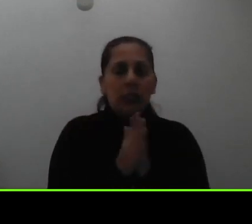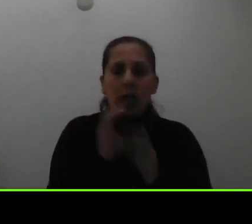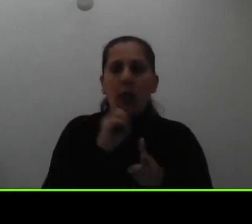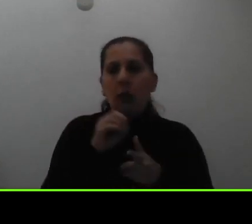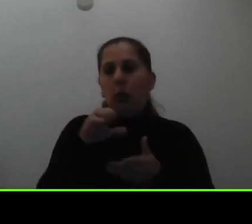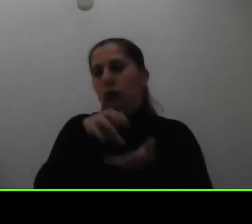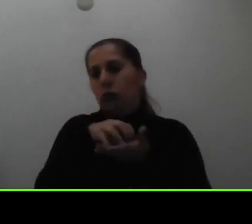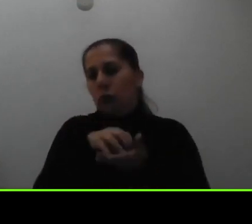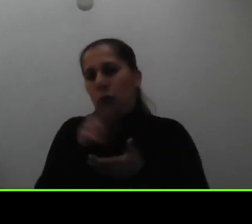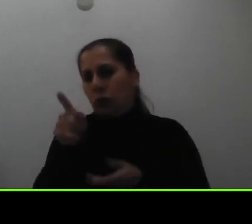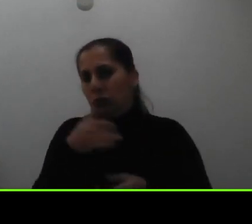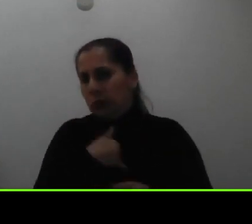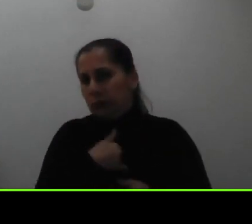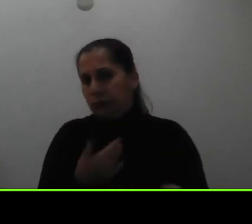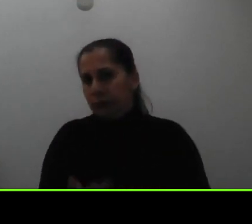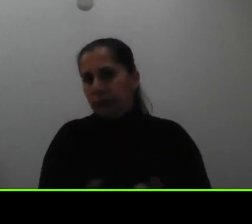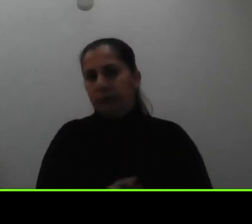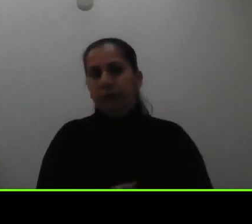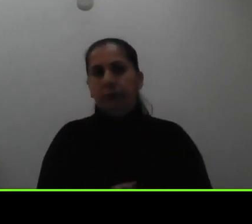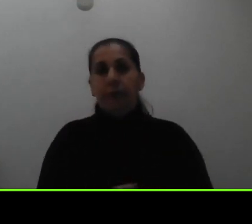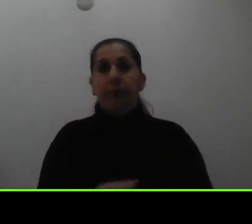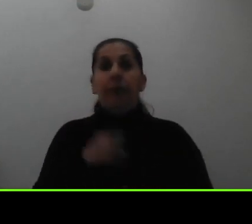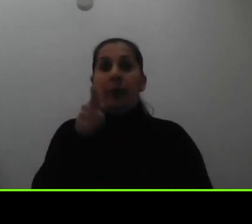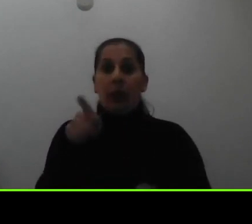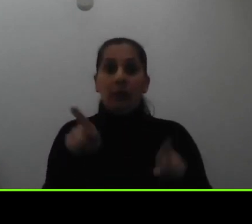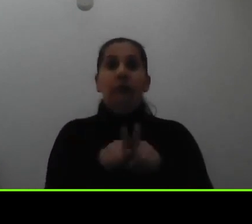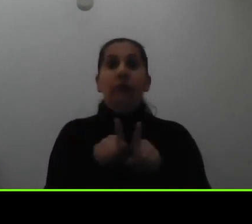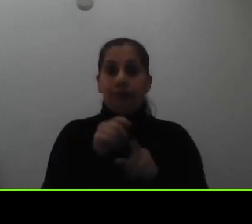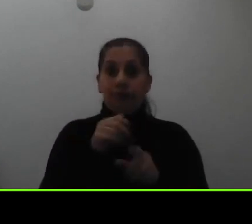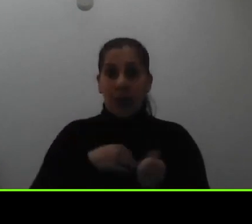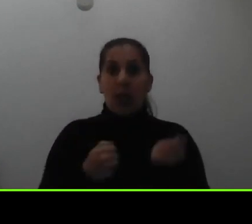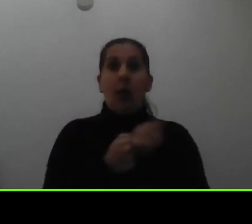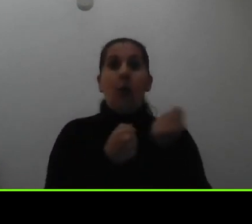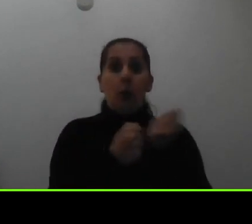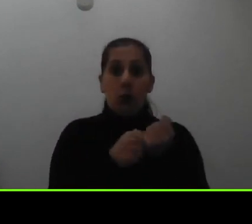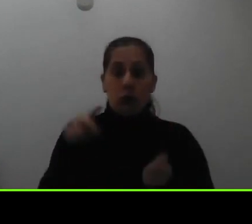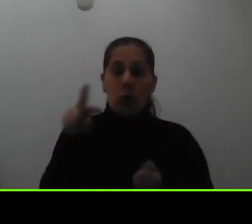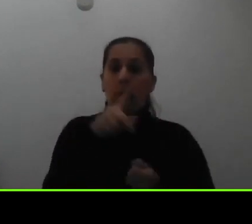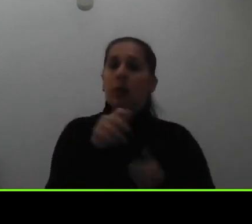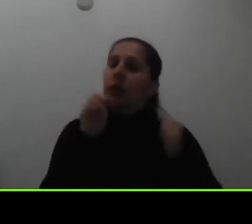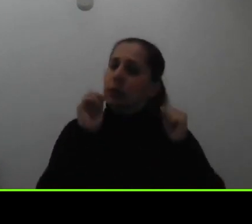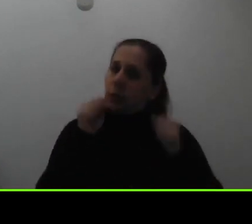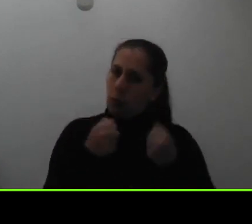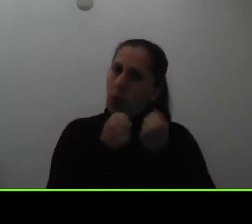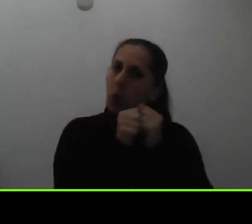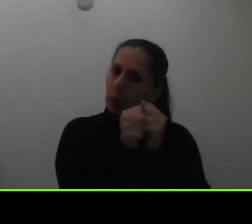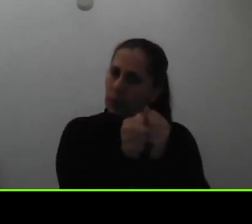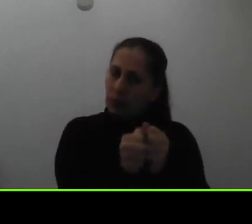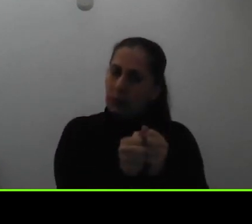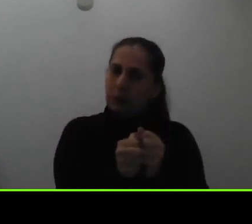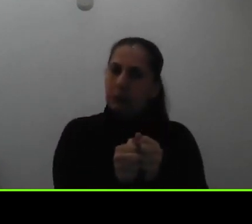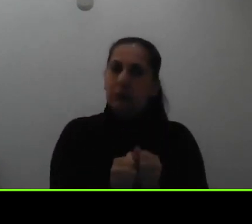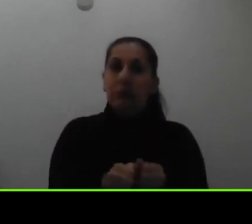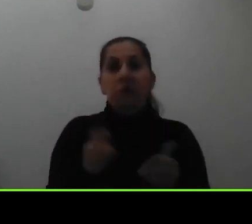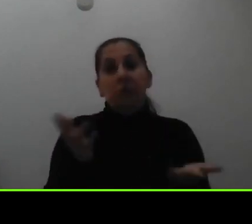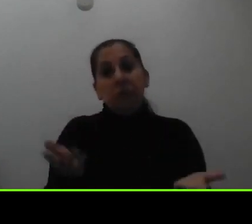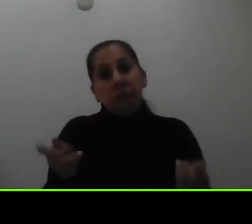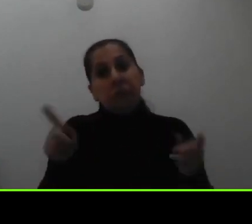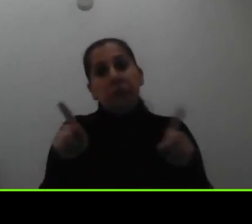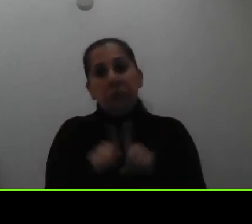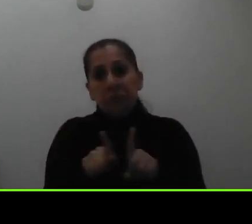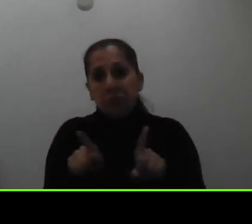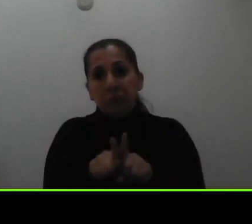tengan ahí tenemos también el apoyo de compañeras que les van a estar acompañando pero también podrían este